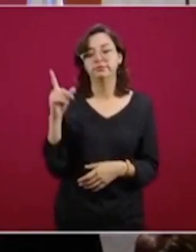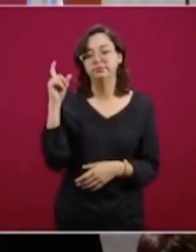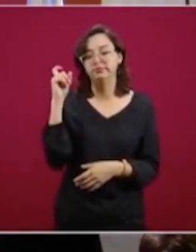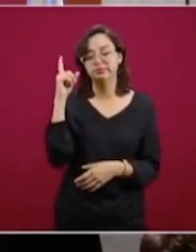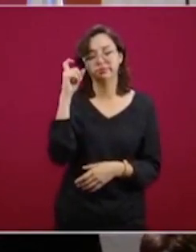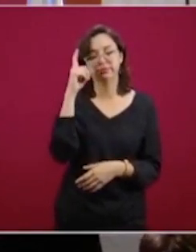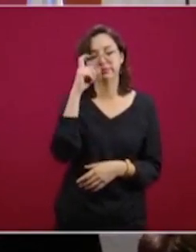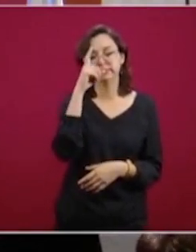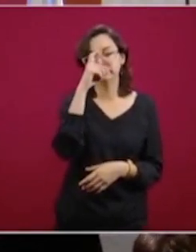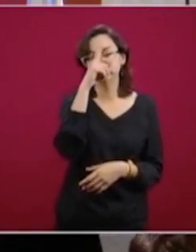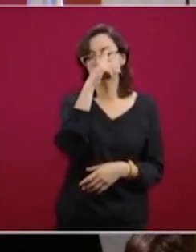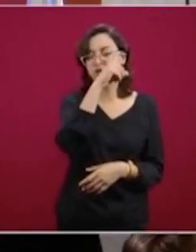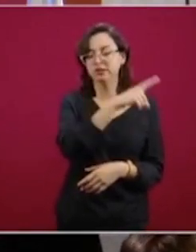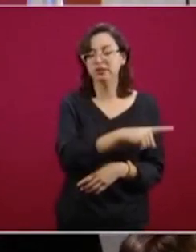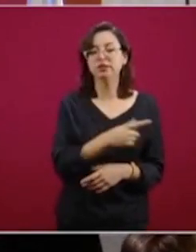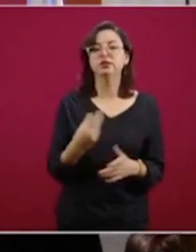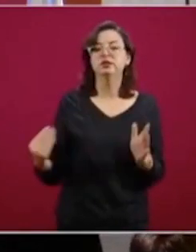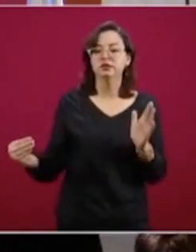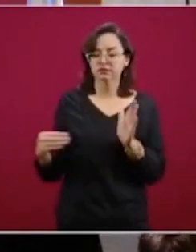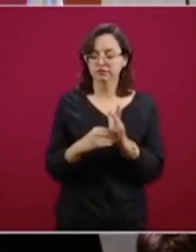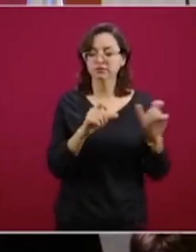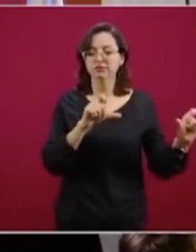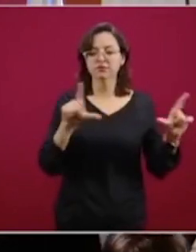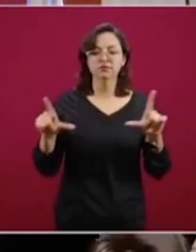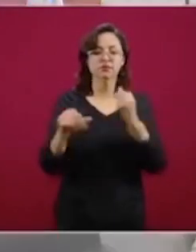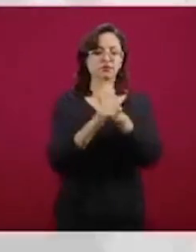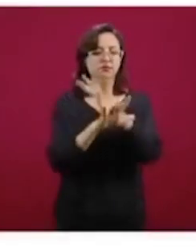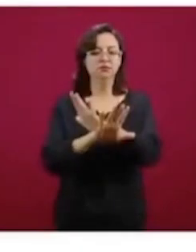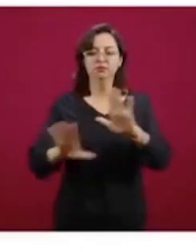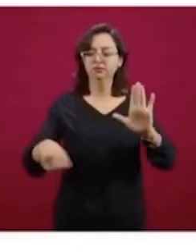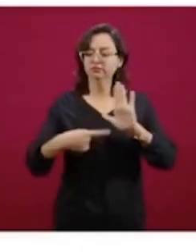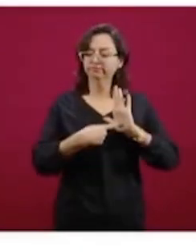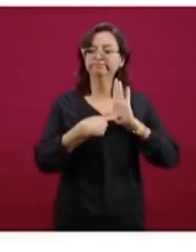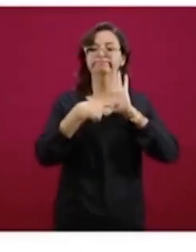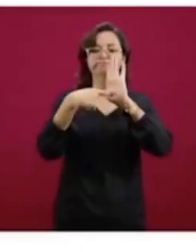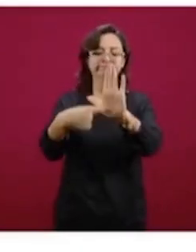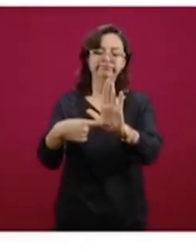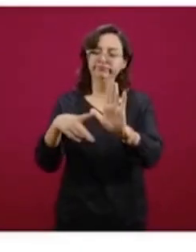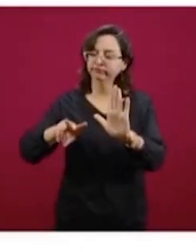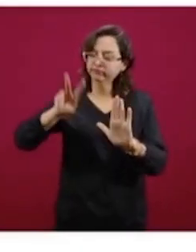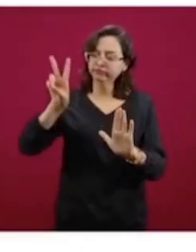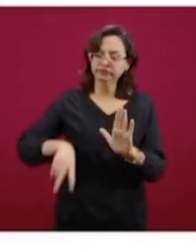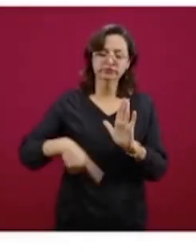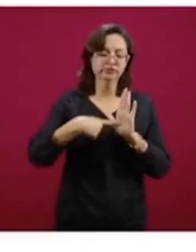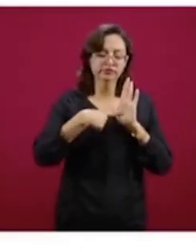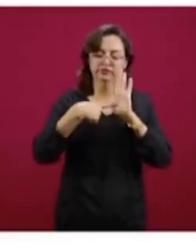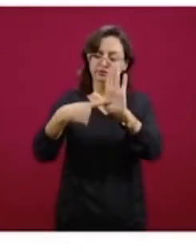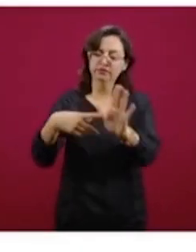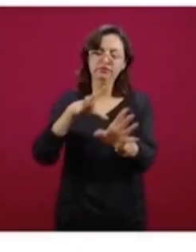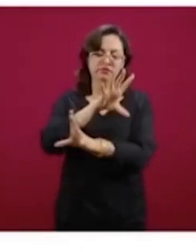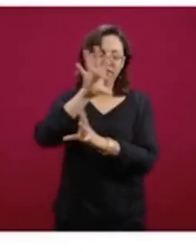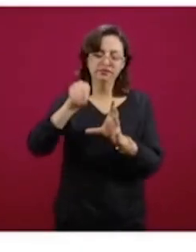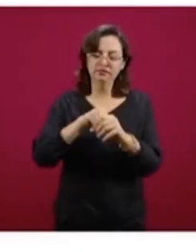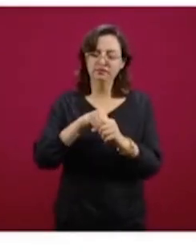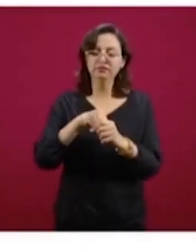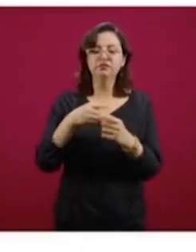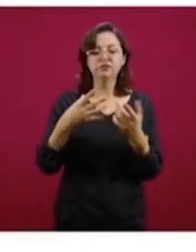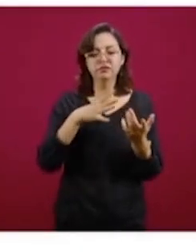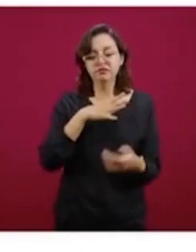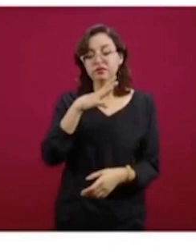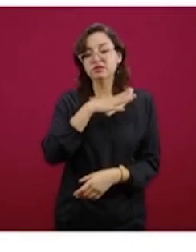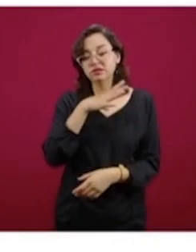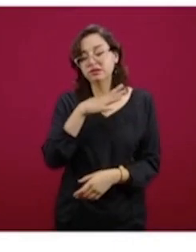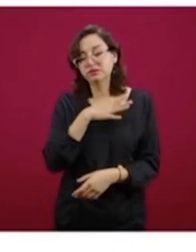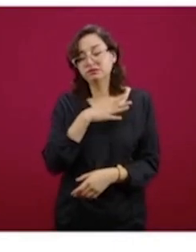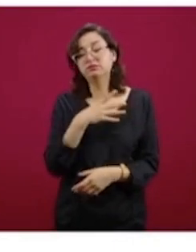incorporar en esta información absolutamente ninguno de los delitos, no obstante su